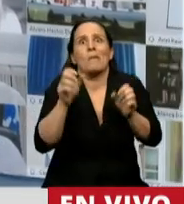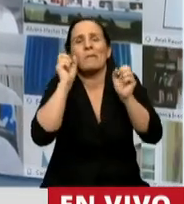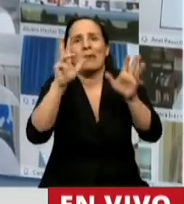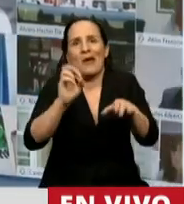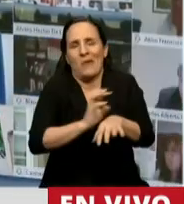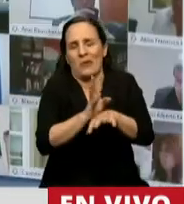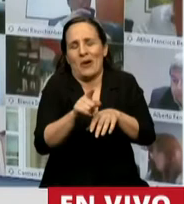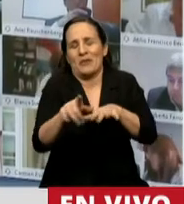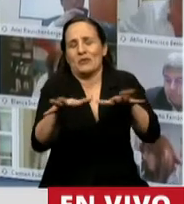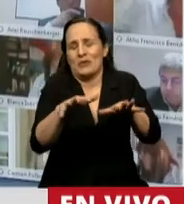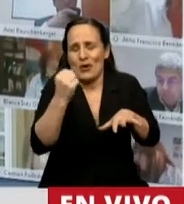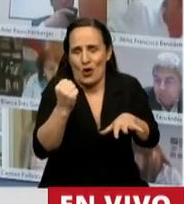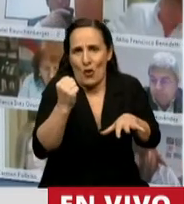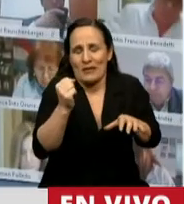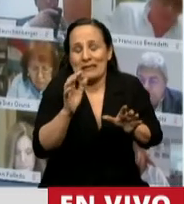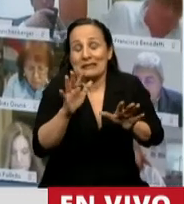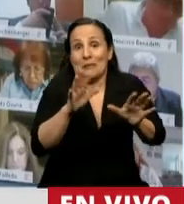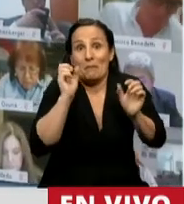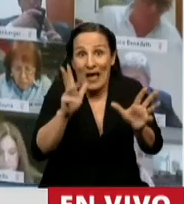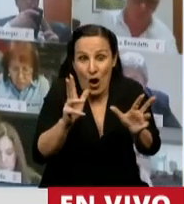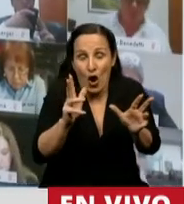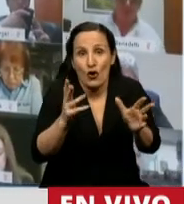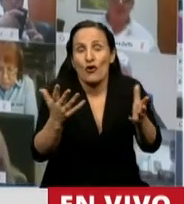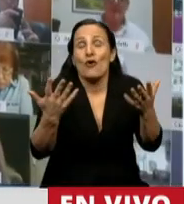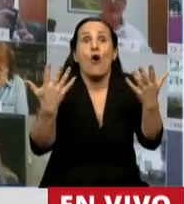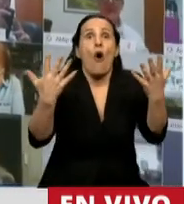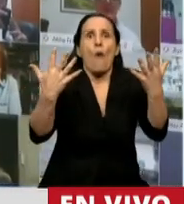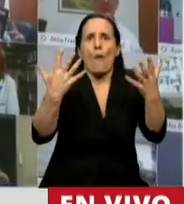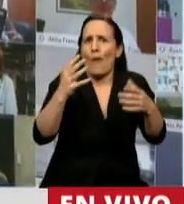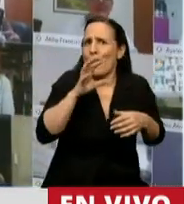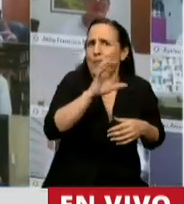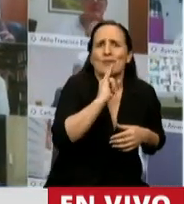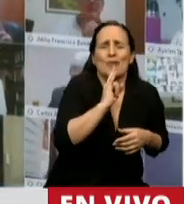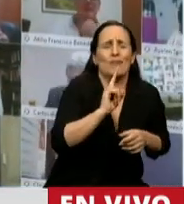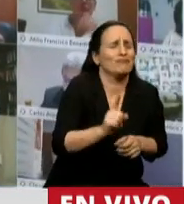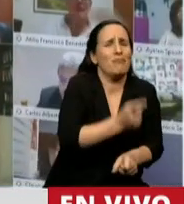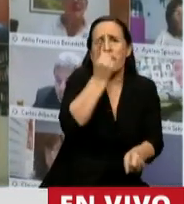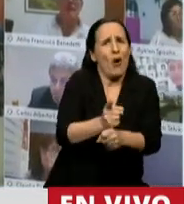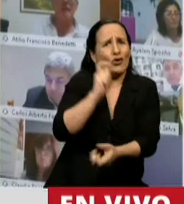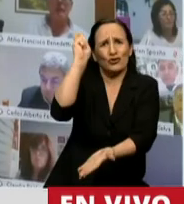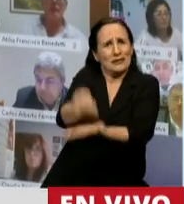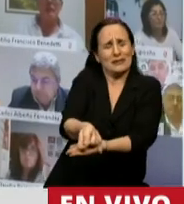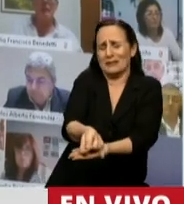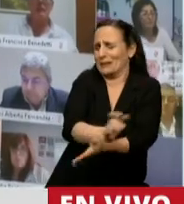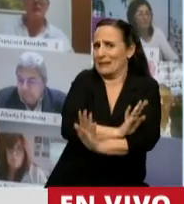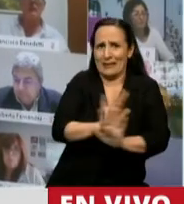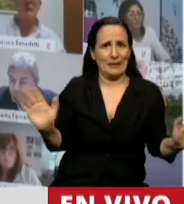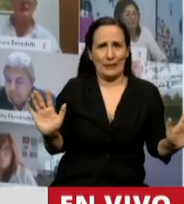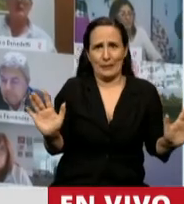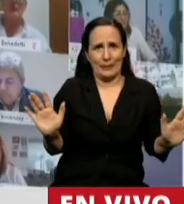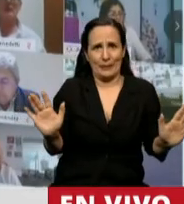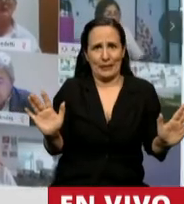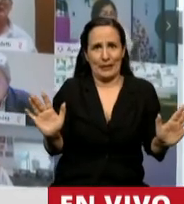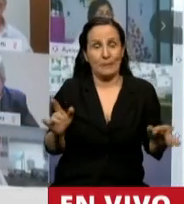la pandemia, esto obviamente que se hace imposible el cumplimiento de dicha obligación. En este caso,